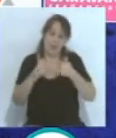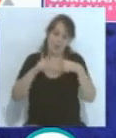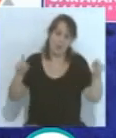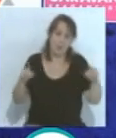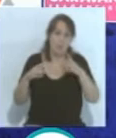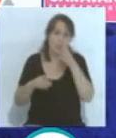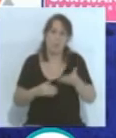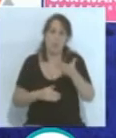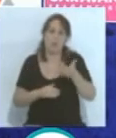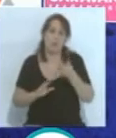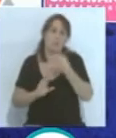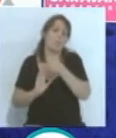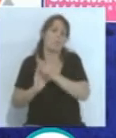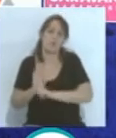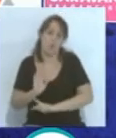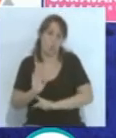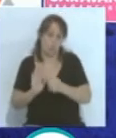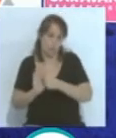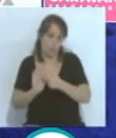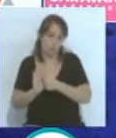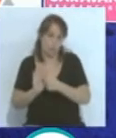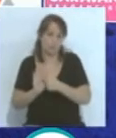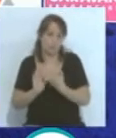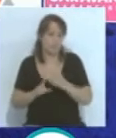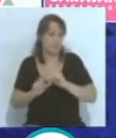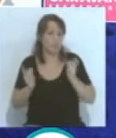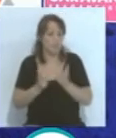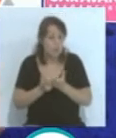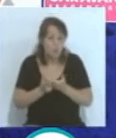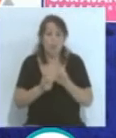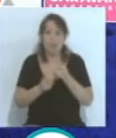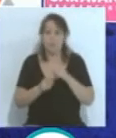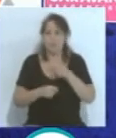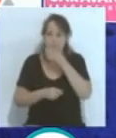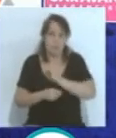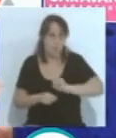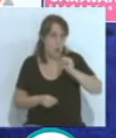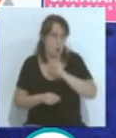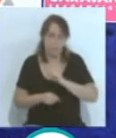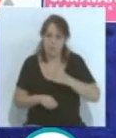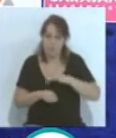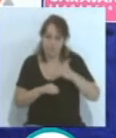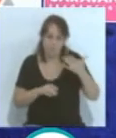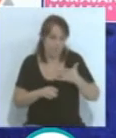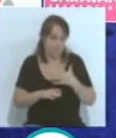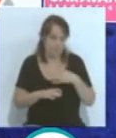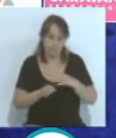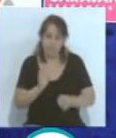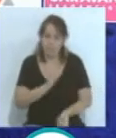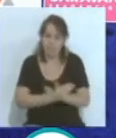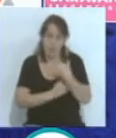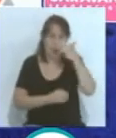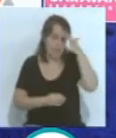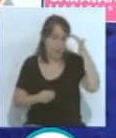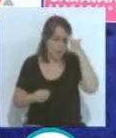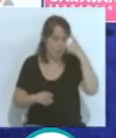importante era poner el protocolo. Surge una reunión maravillosa, brillantísima, con una gran capacidad de imaginación y con un gran